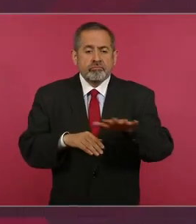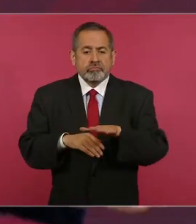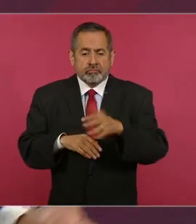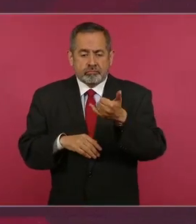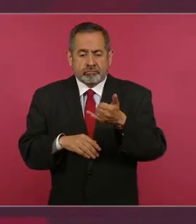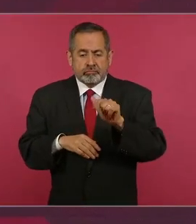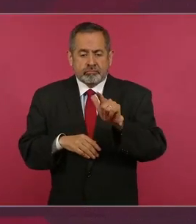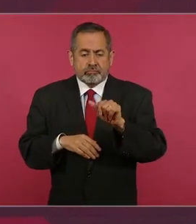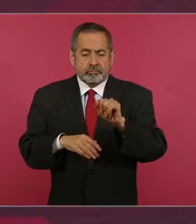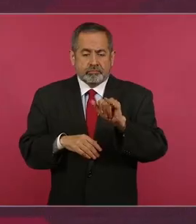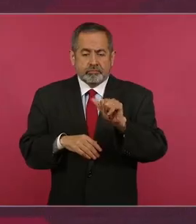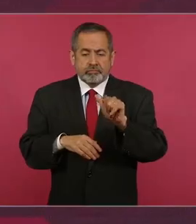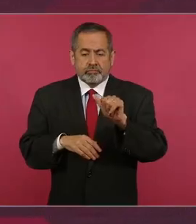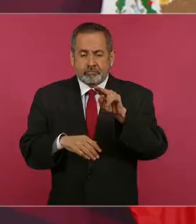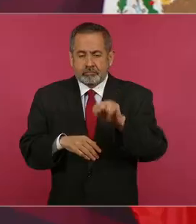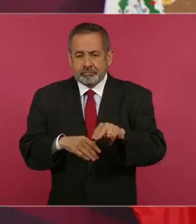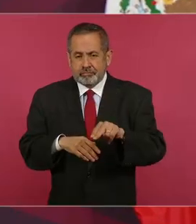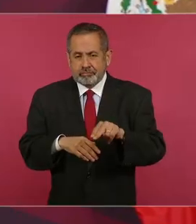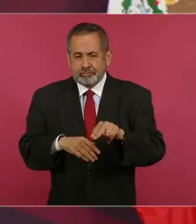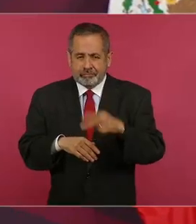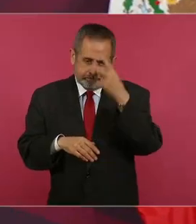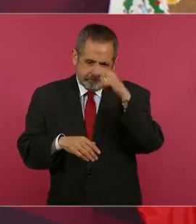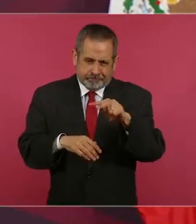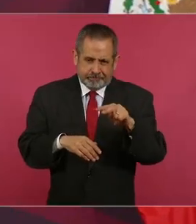Yachilán, México.